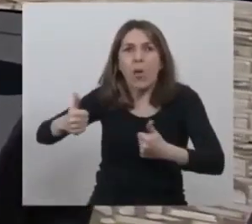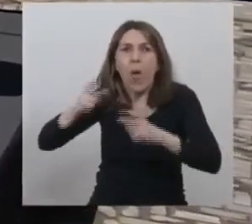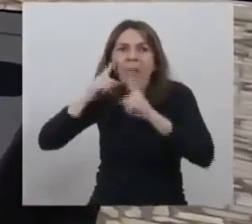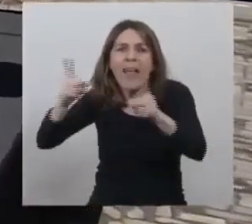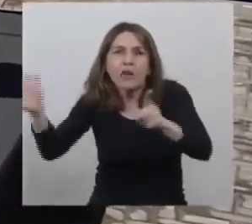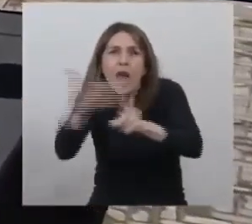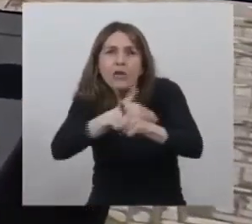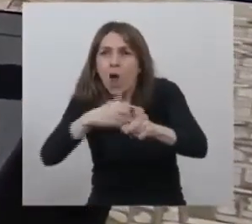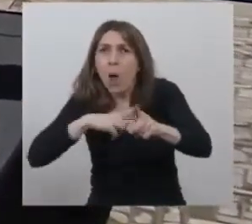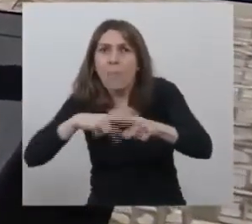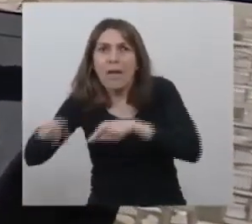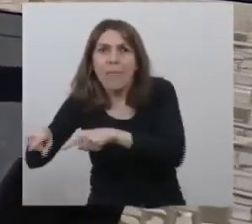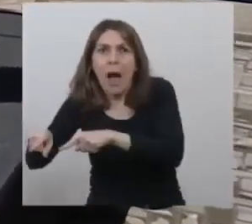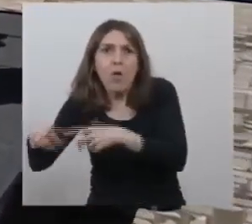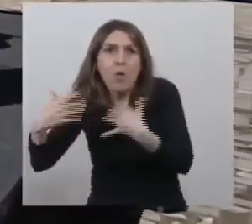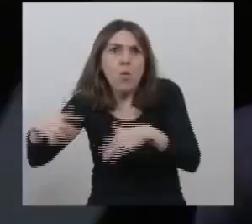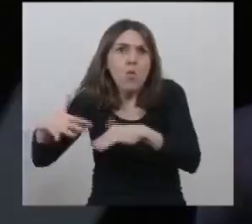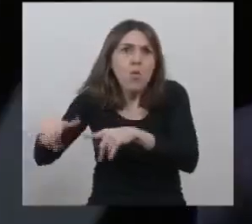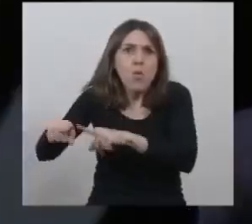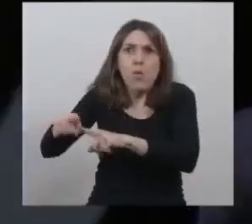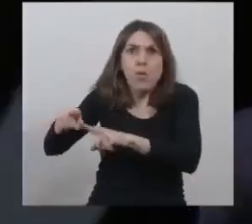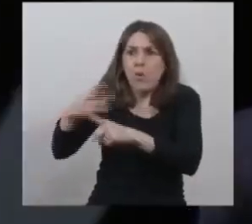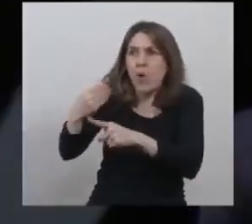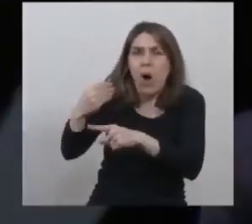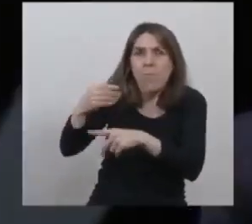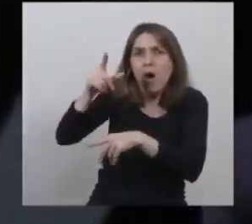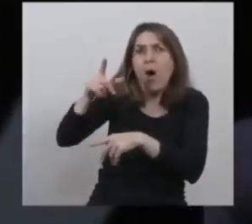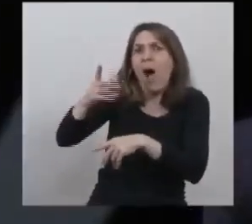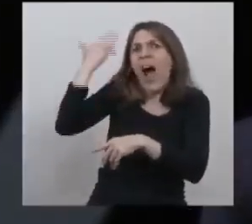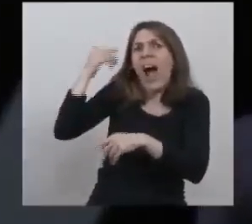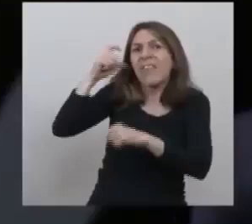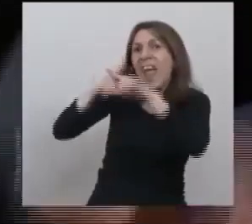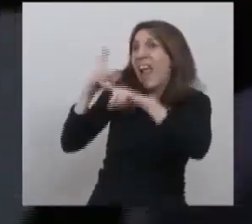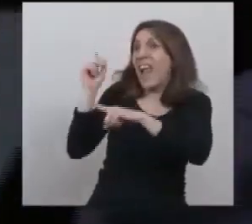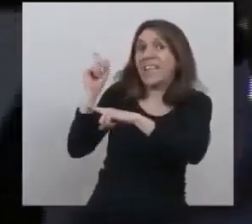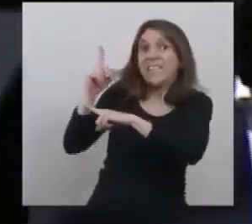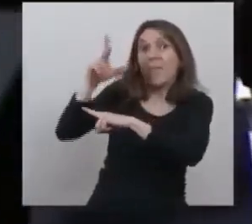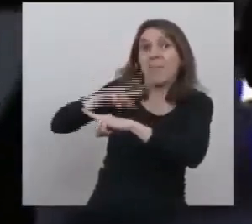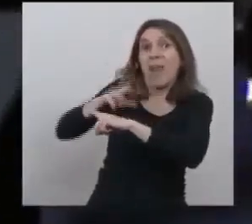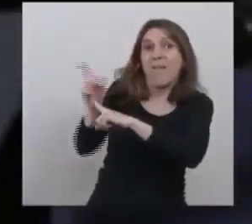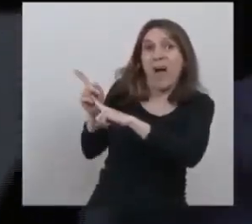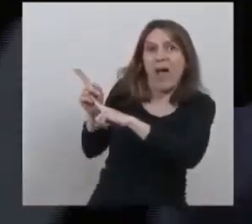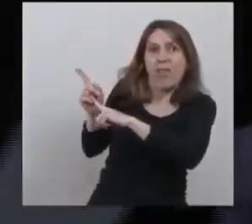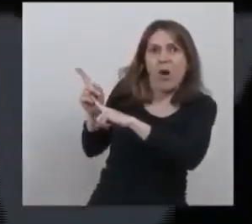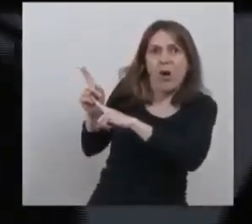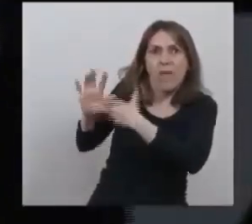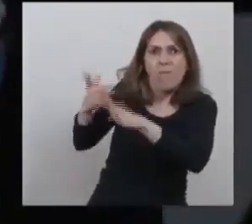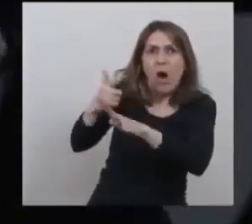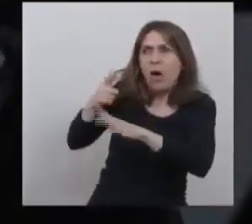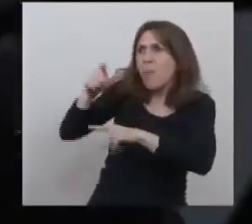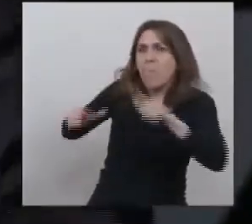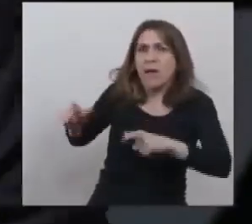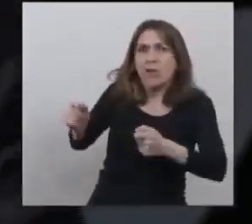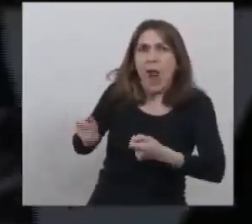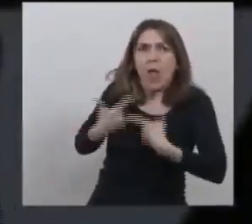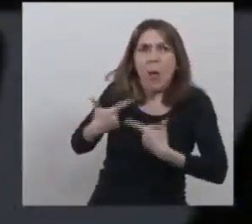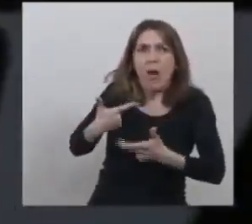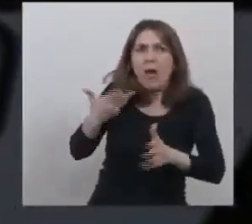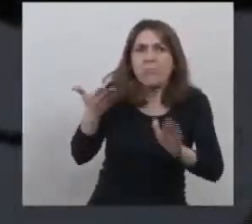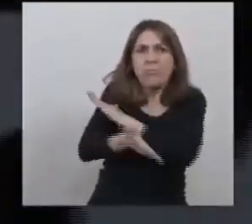que los que eran responsables de este hospital o de este sanatorio o de esta clínica se fugaron y dejaron todo